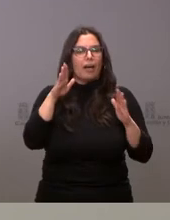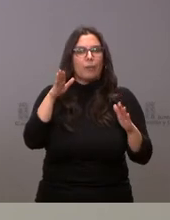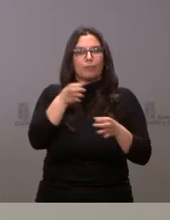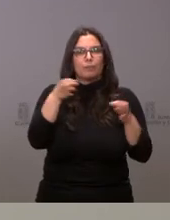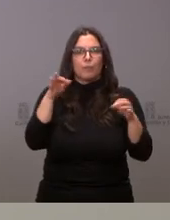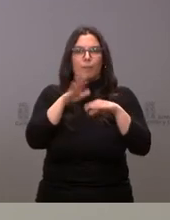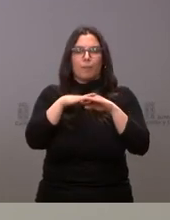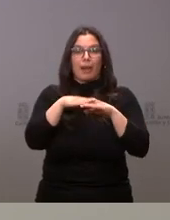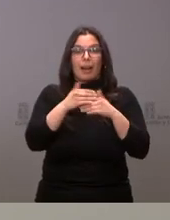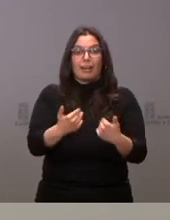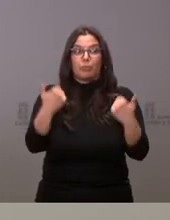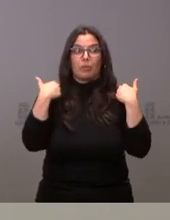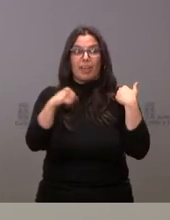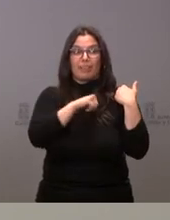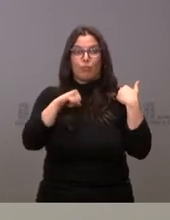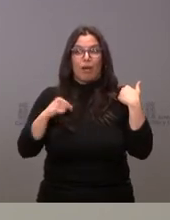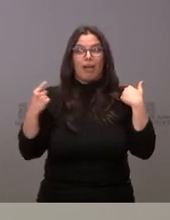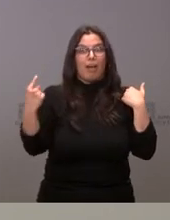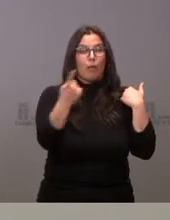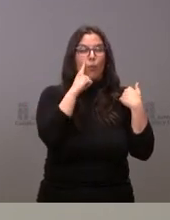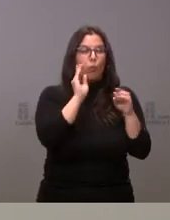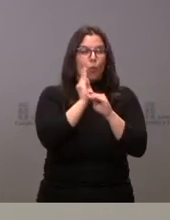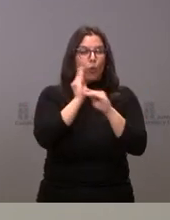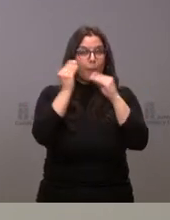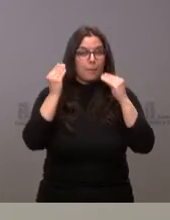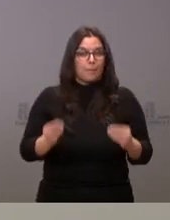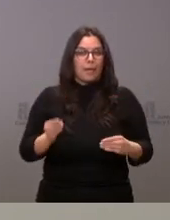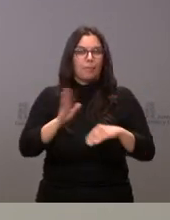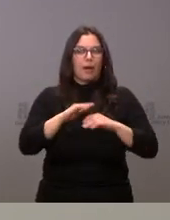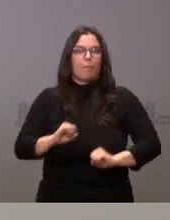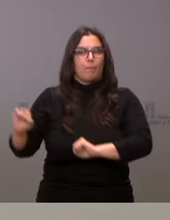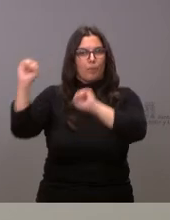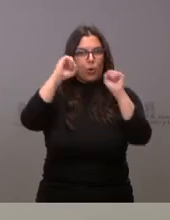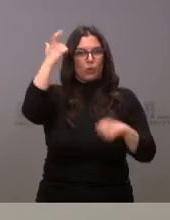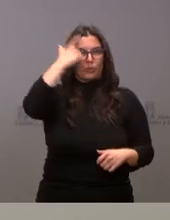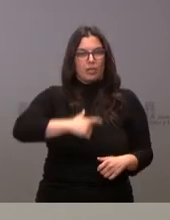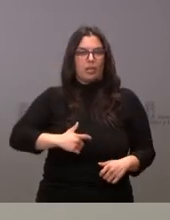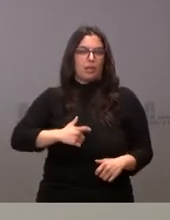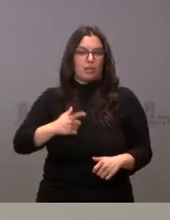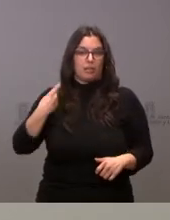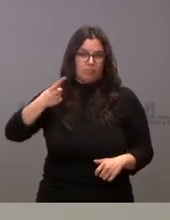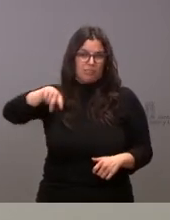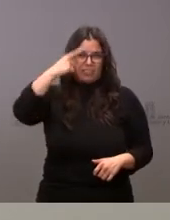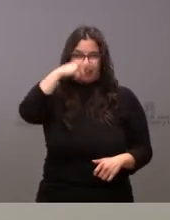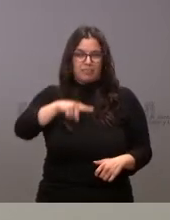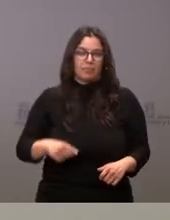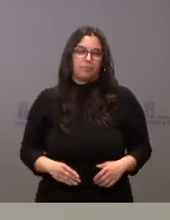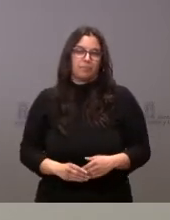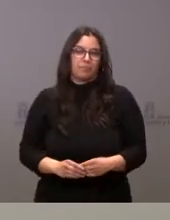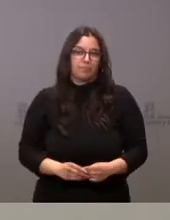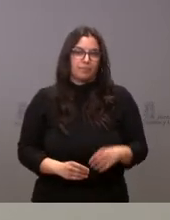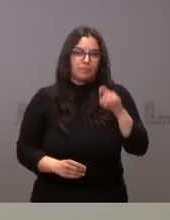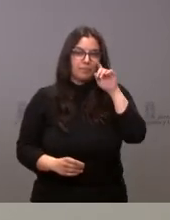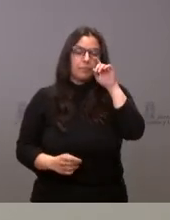acentuar esta responsabilidad individual de todas las personas en medidas de protección como las que todas ustedes conocen como elemento